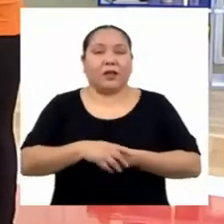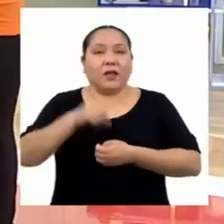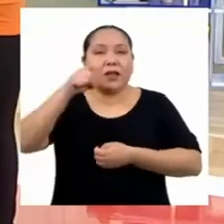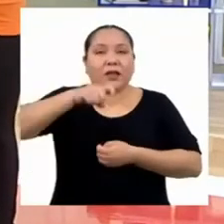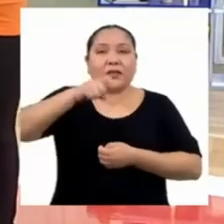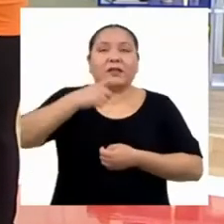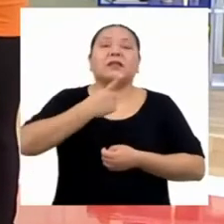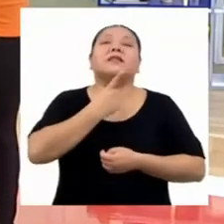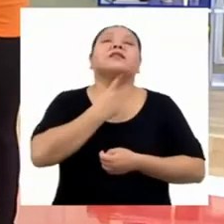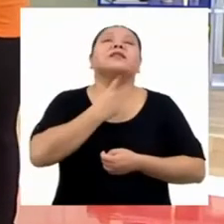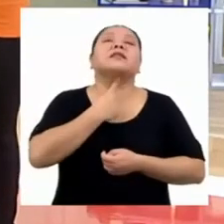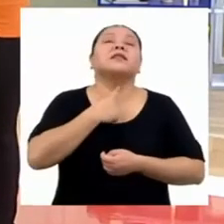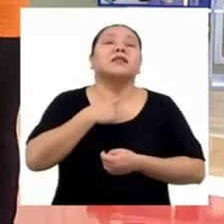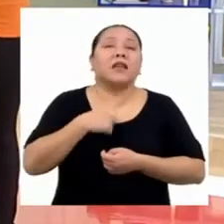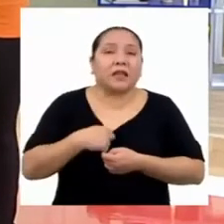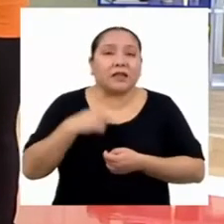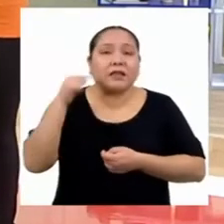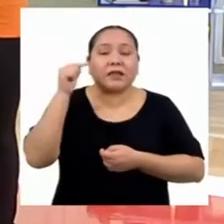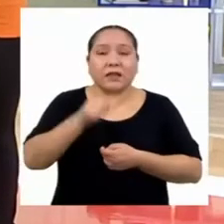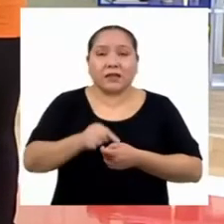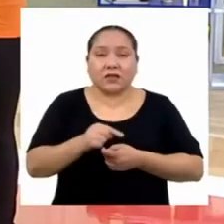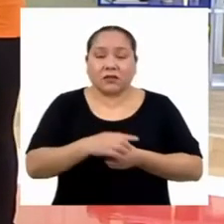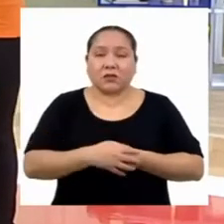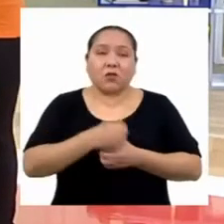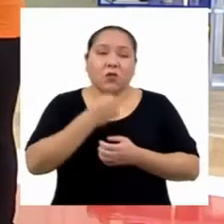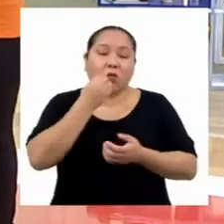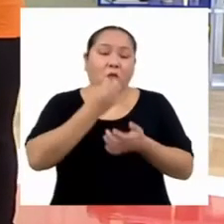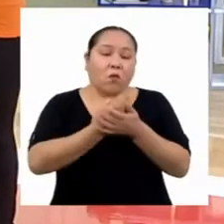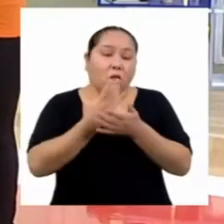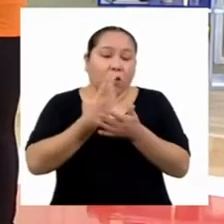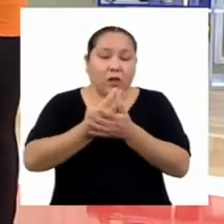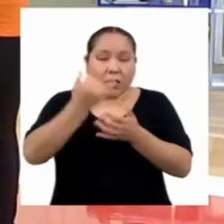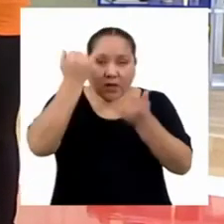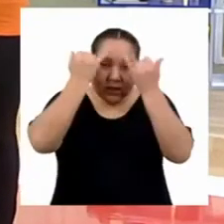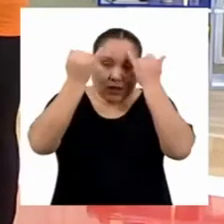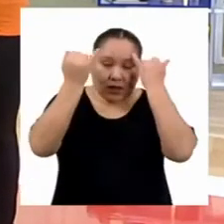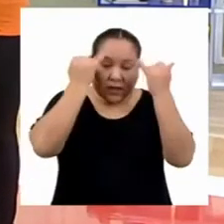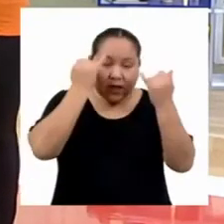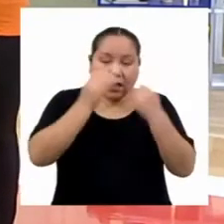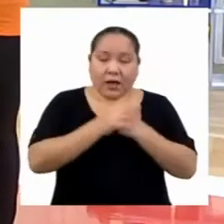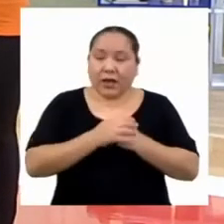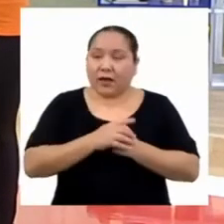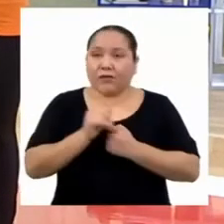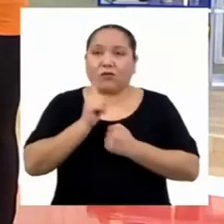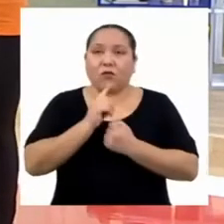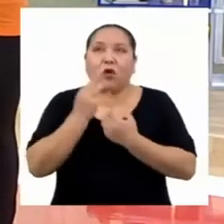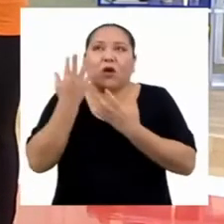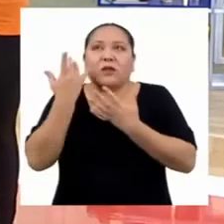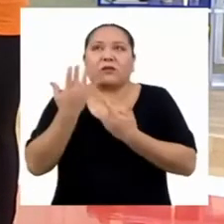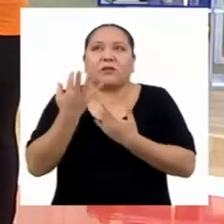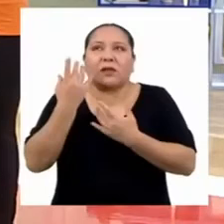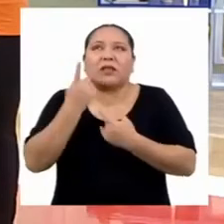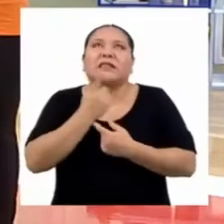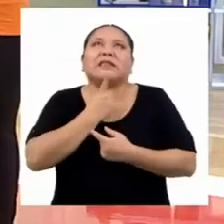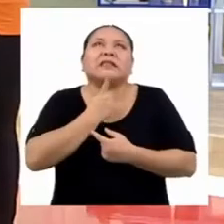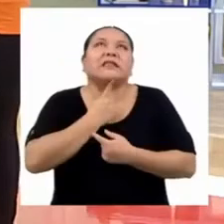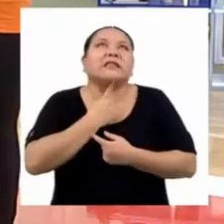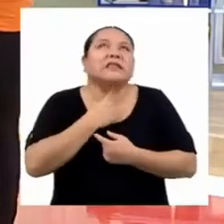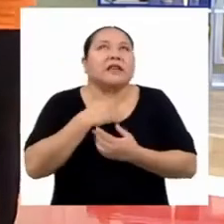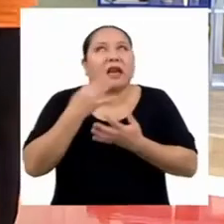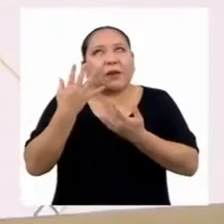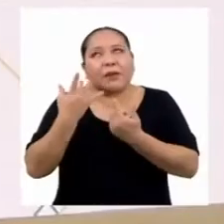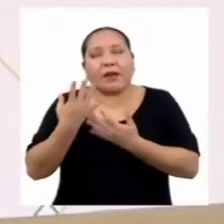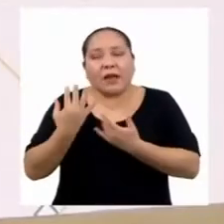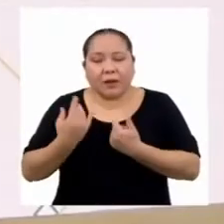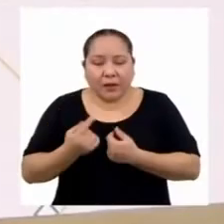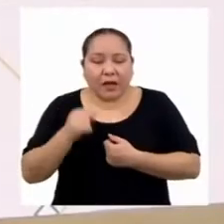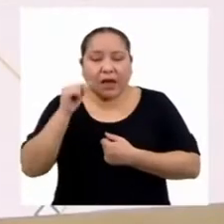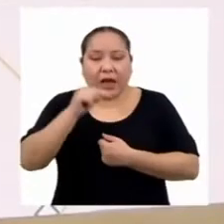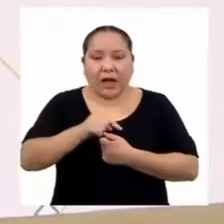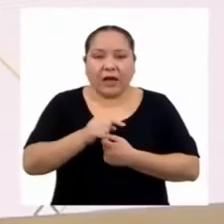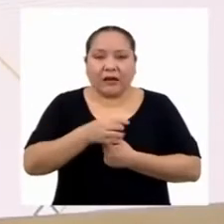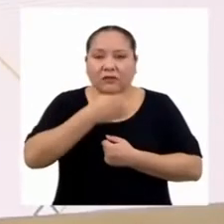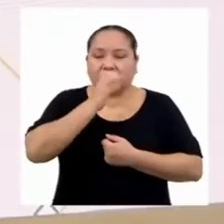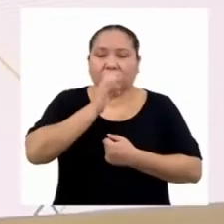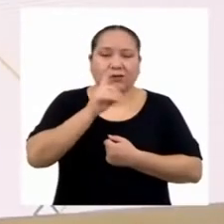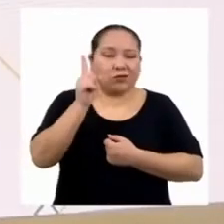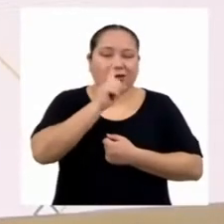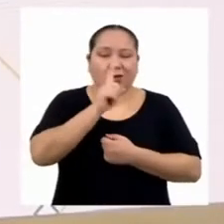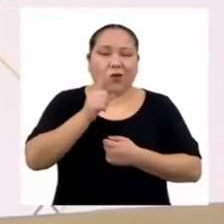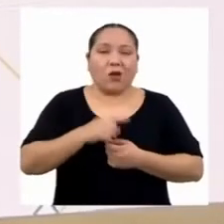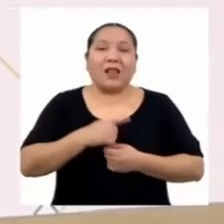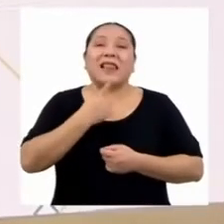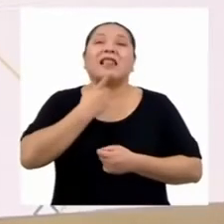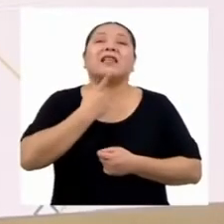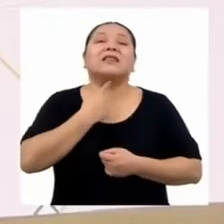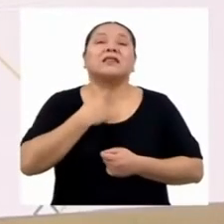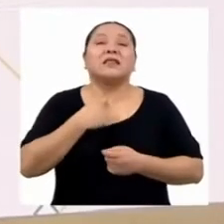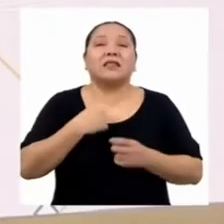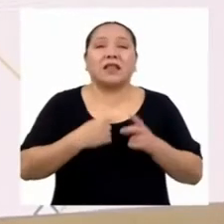sed es un buen indicador de la necesidad de tomar agua. Pero no debemos esperar a sentirla para beber. La sed aparece cuando